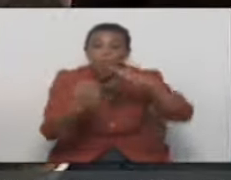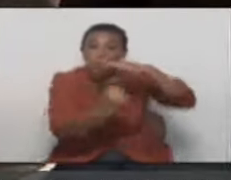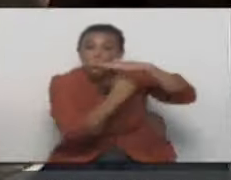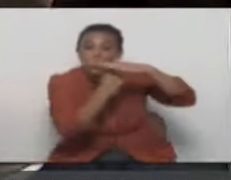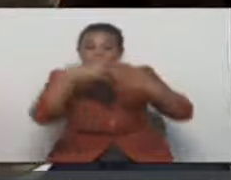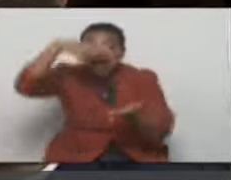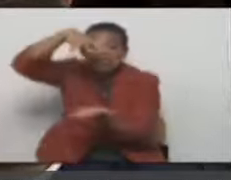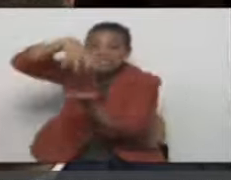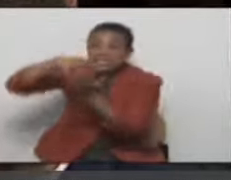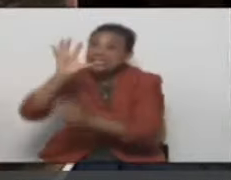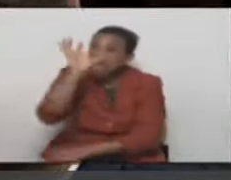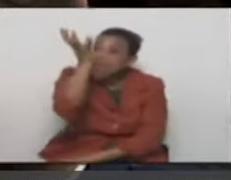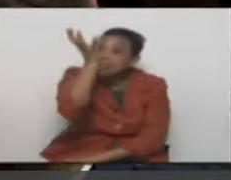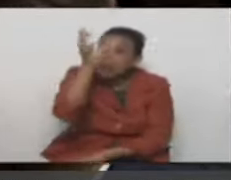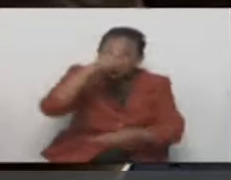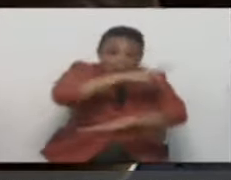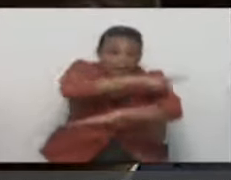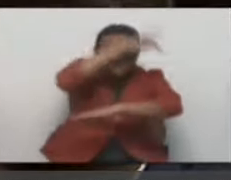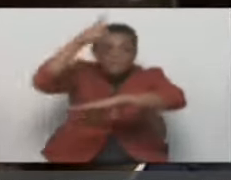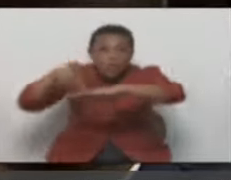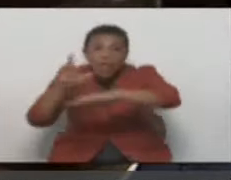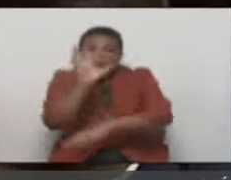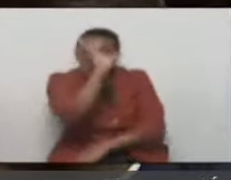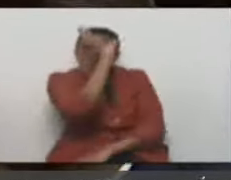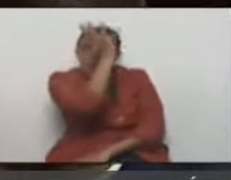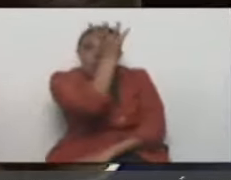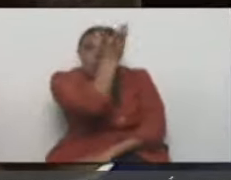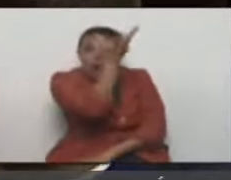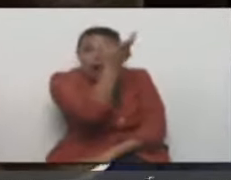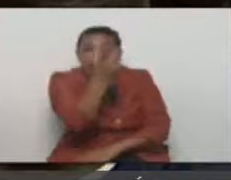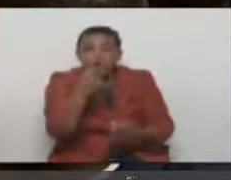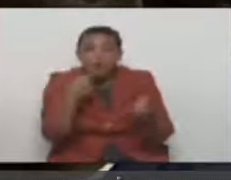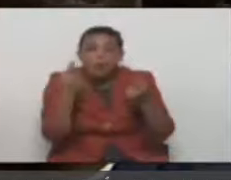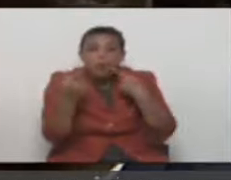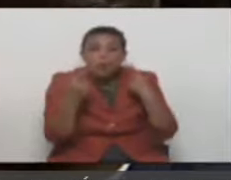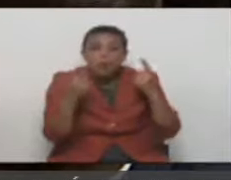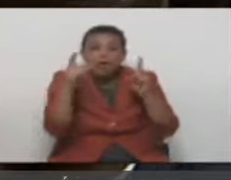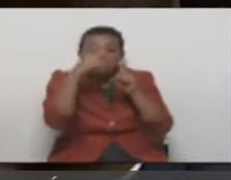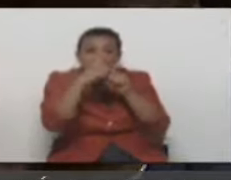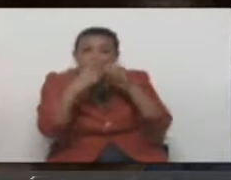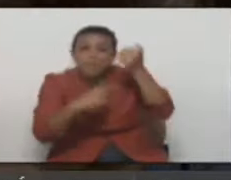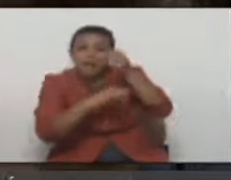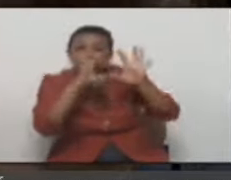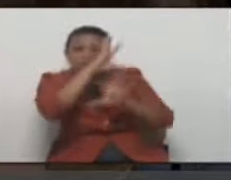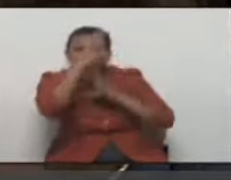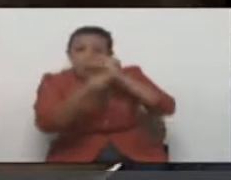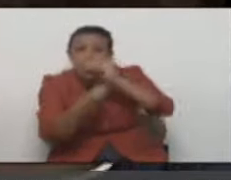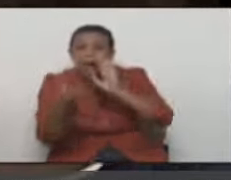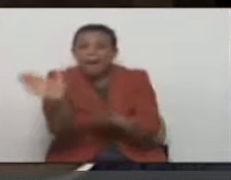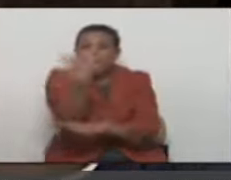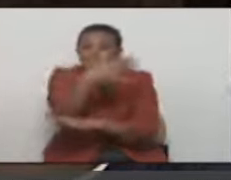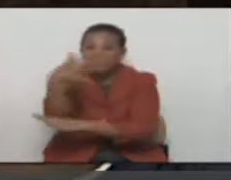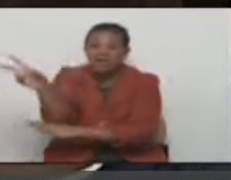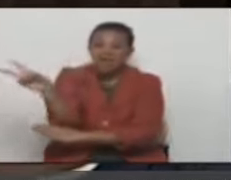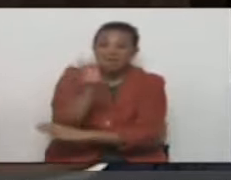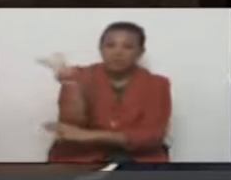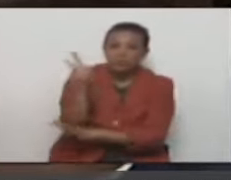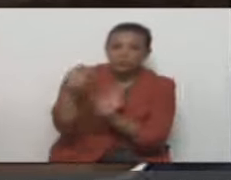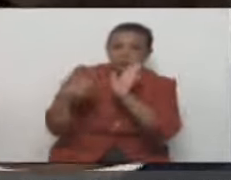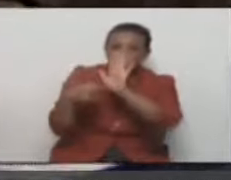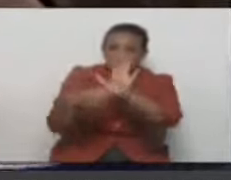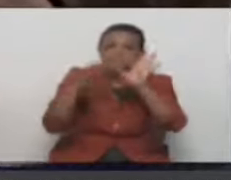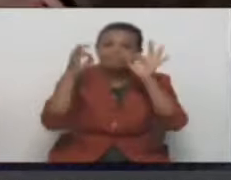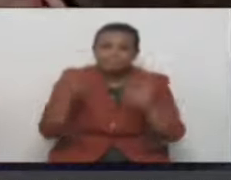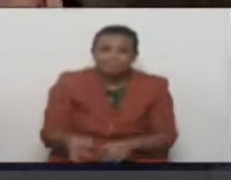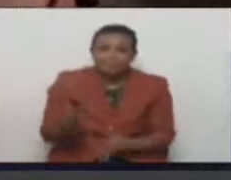el centro del poliedro, que estuvo decorada de diferentes maneras, de diferentes marcas, y en el final tuvo la bandera de Venezuela con el alma llanera. Bueno,